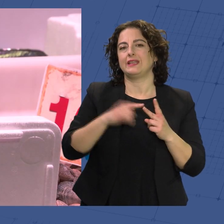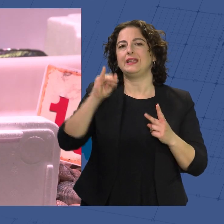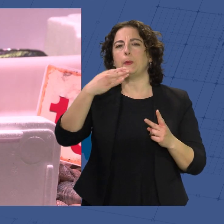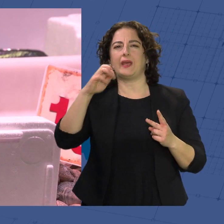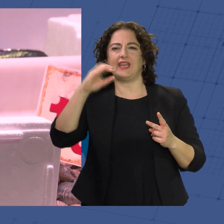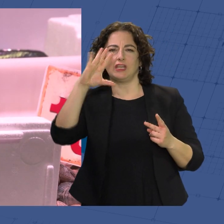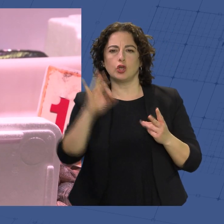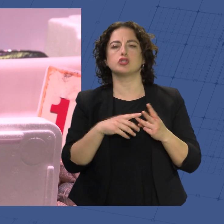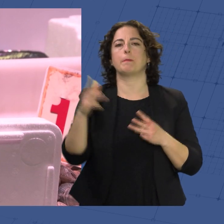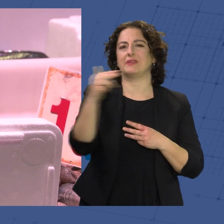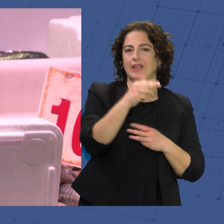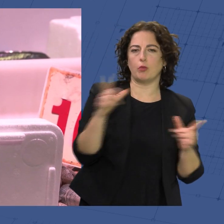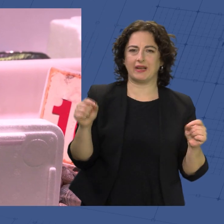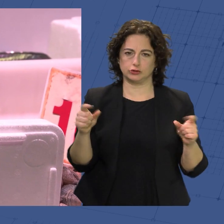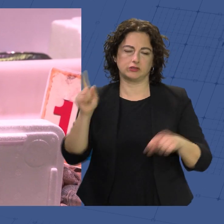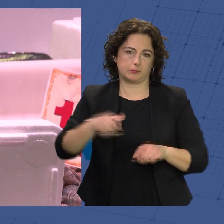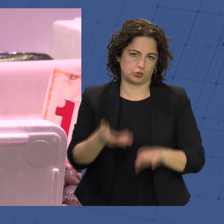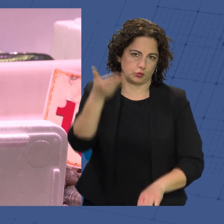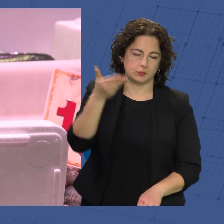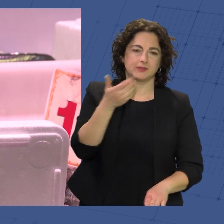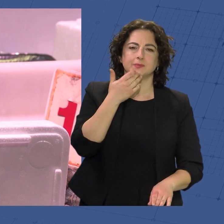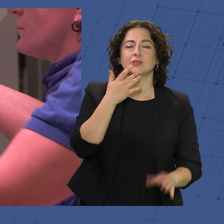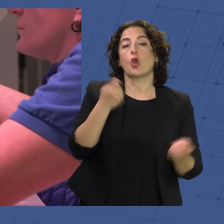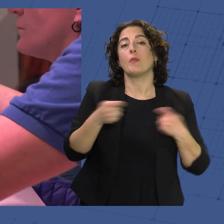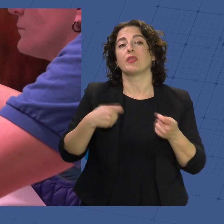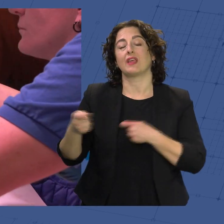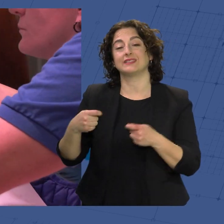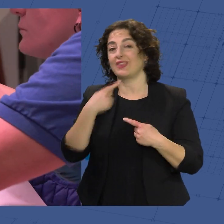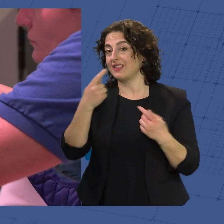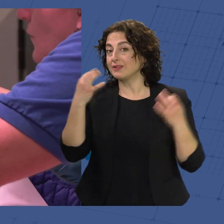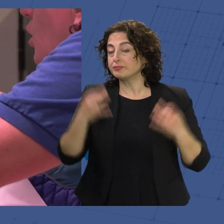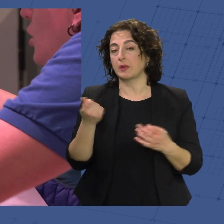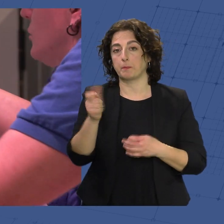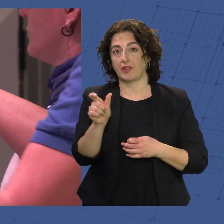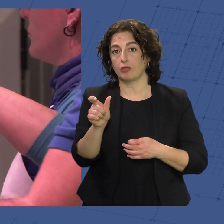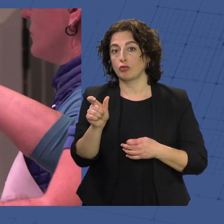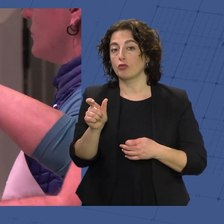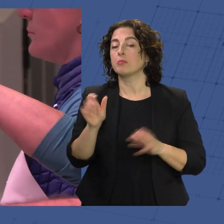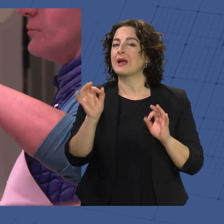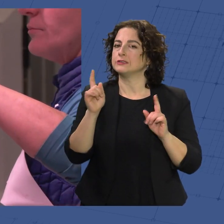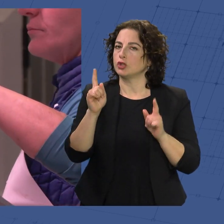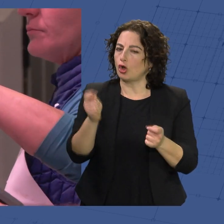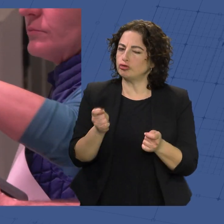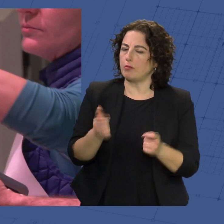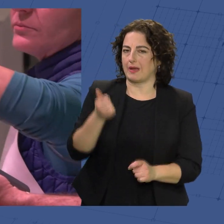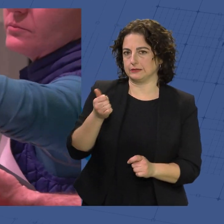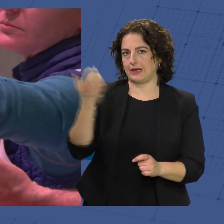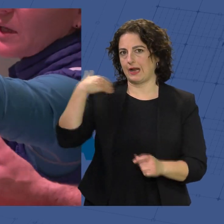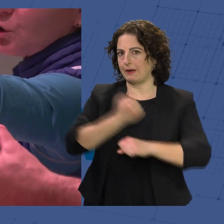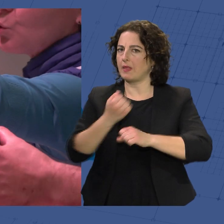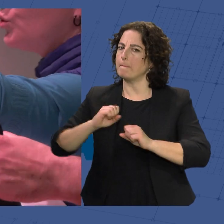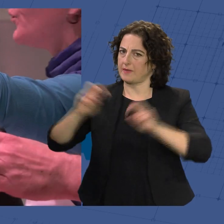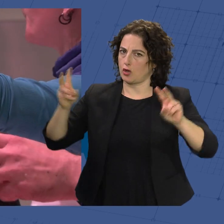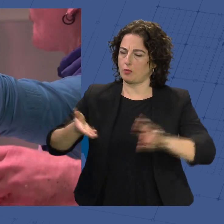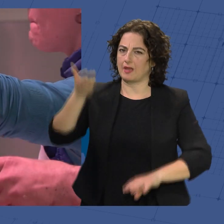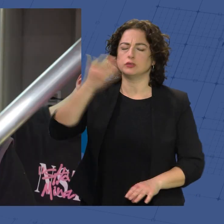y también pescados y mariscos, aunque en este caso los comerciantes aseguran que los precios están más contenidos que otras Navidades. Lo que más ha